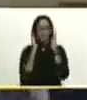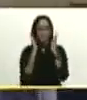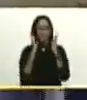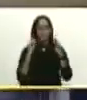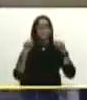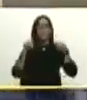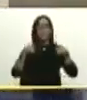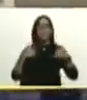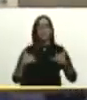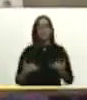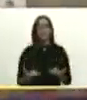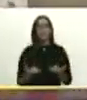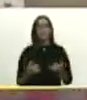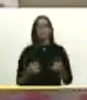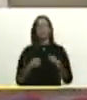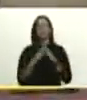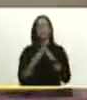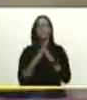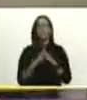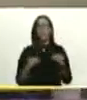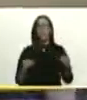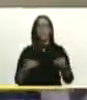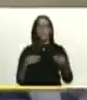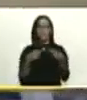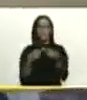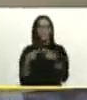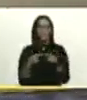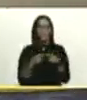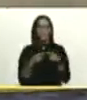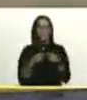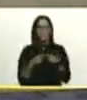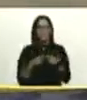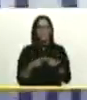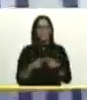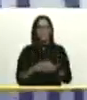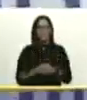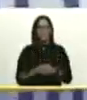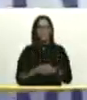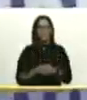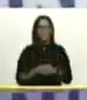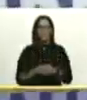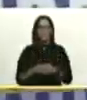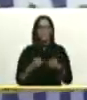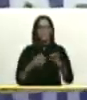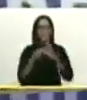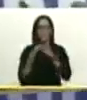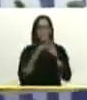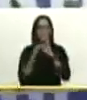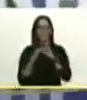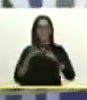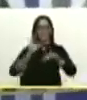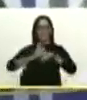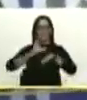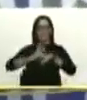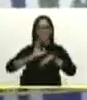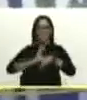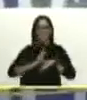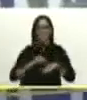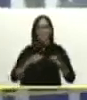oportunidad donde todos los equipos como nos hemos conformado en unión cívico militar